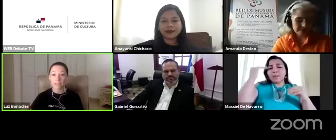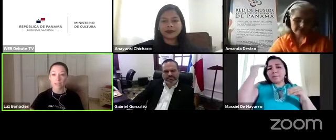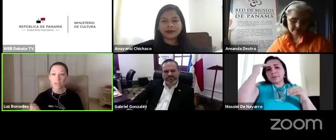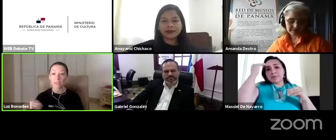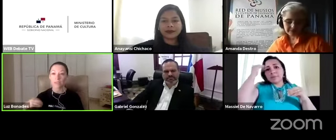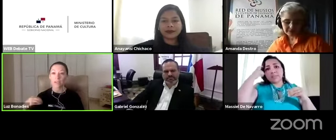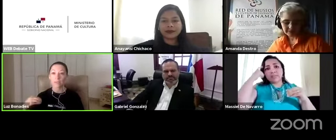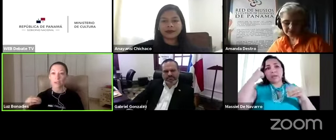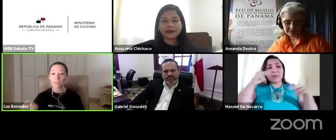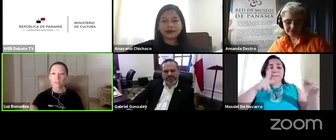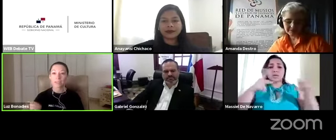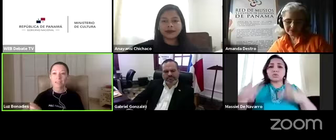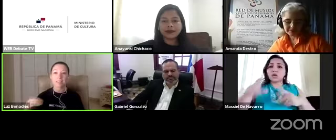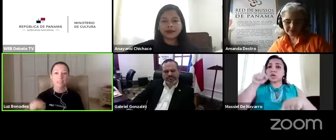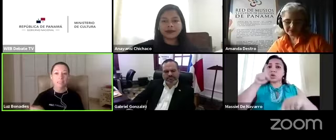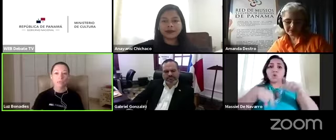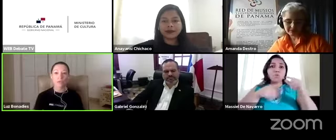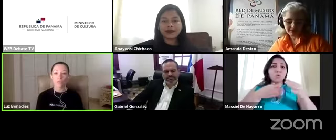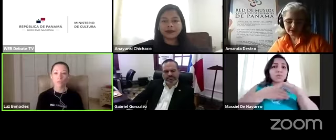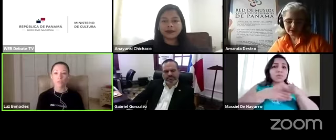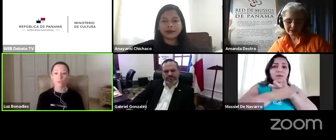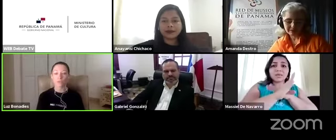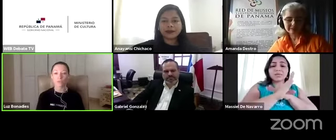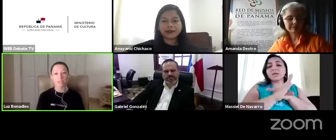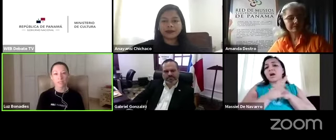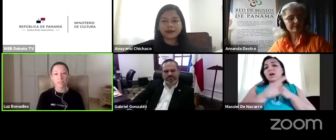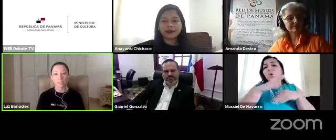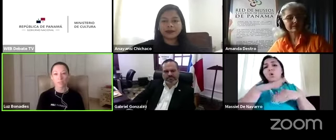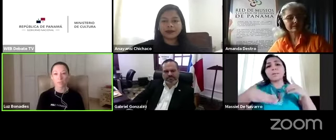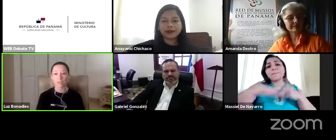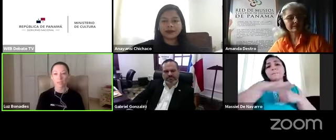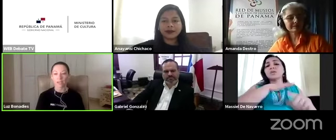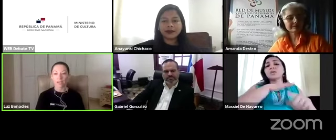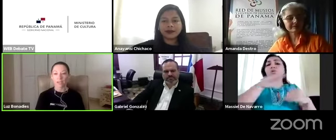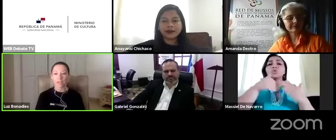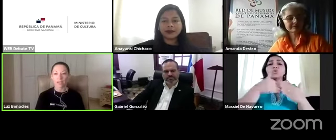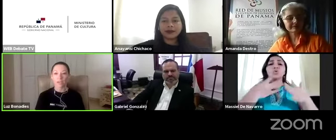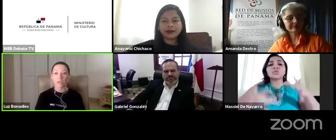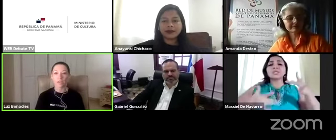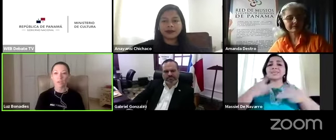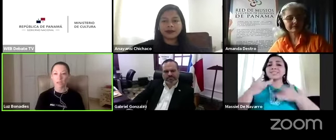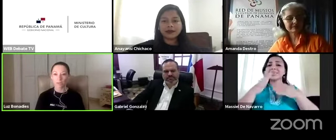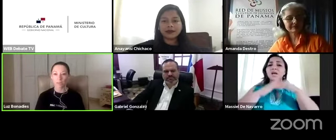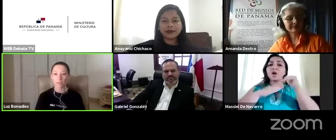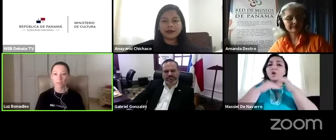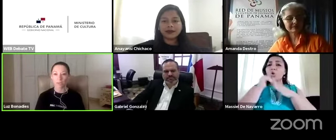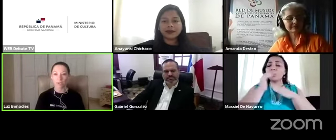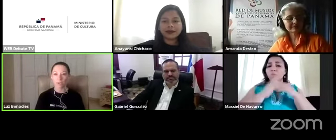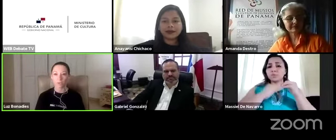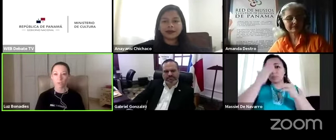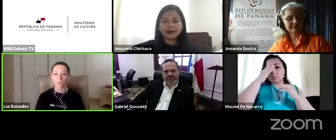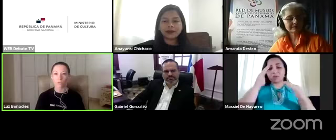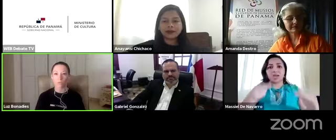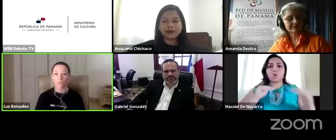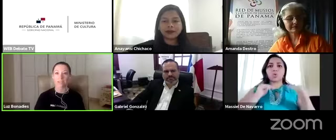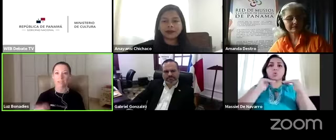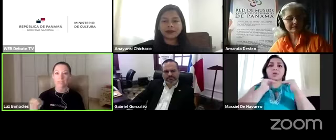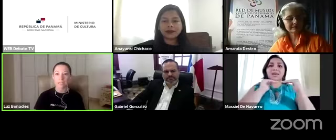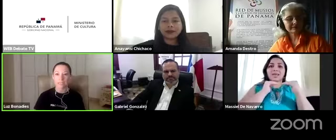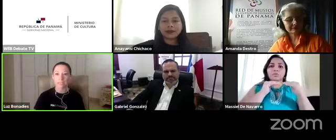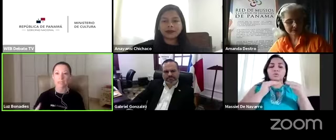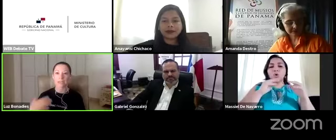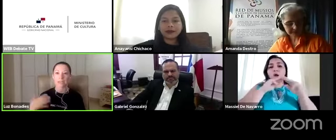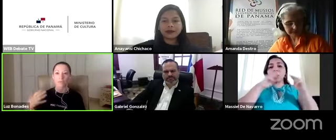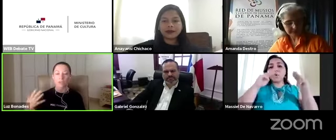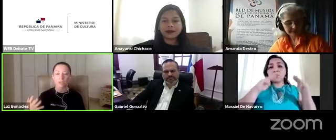movilidad o espacios que hagan sentir cómodos a todos los visitantes porque es un reto para los museos de todo el mundo tener